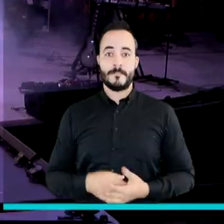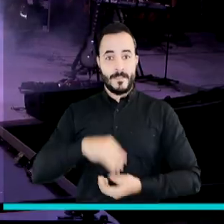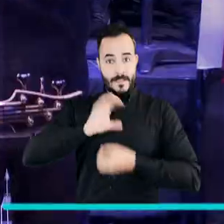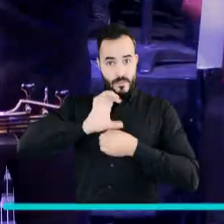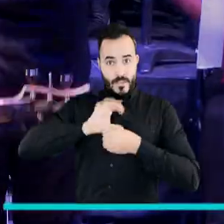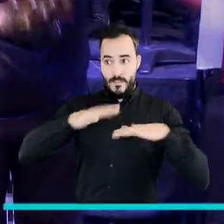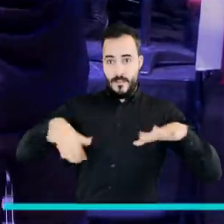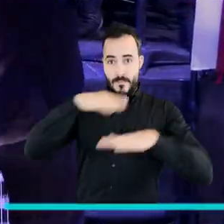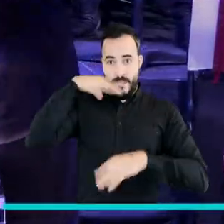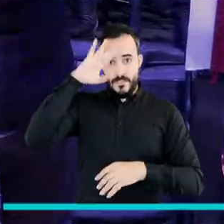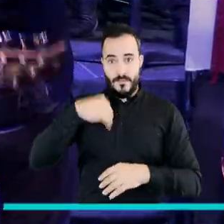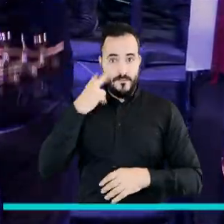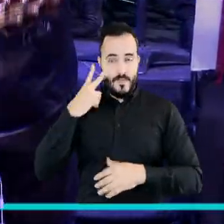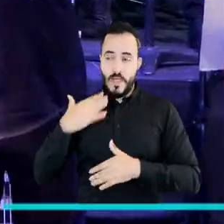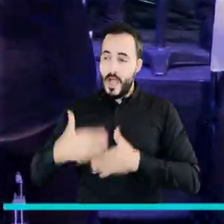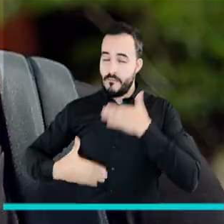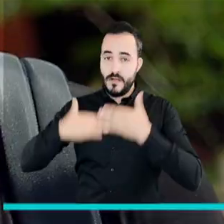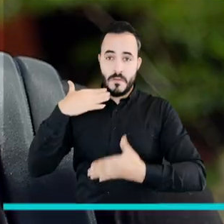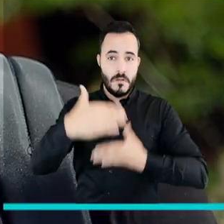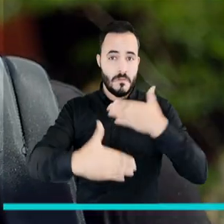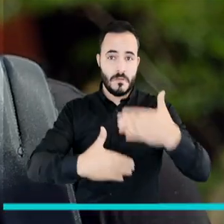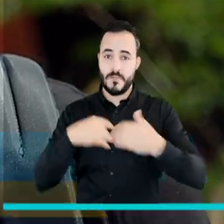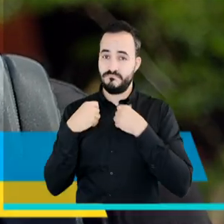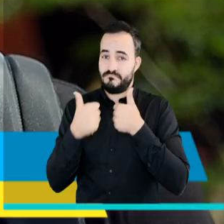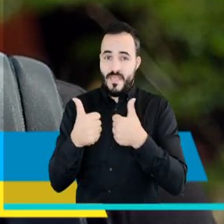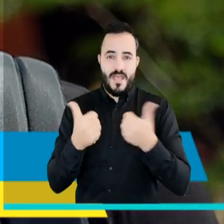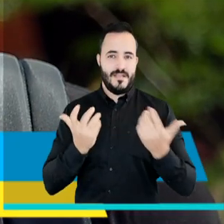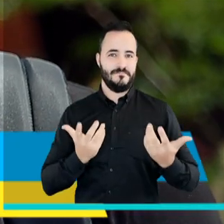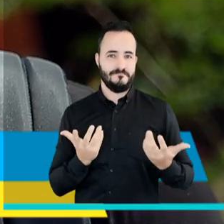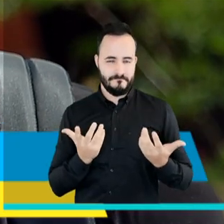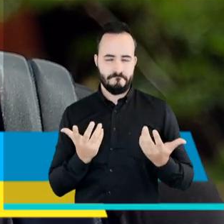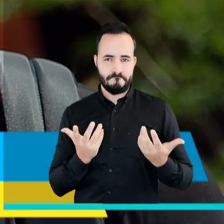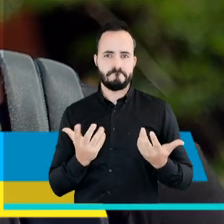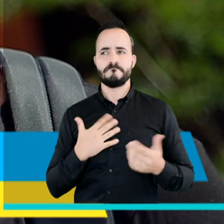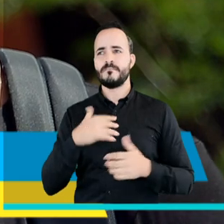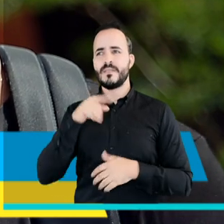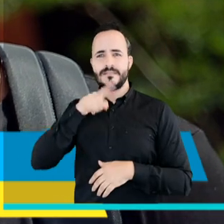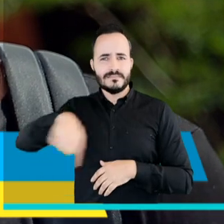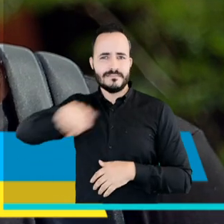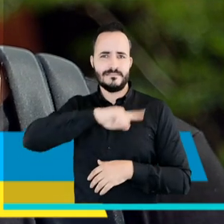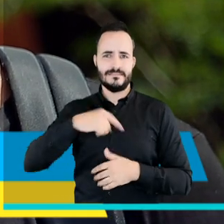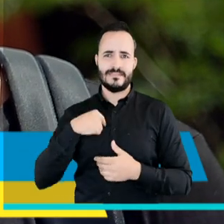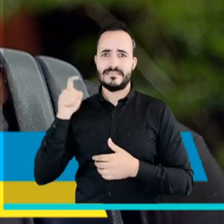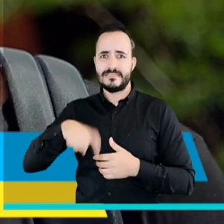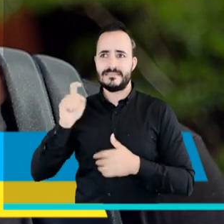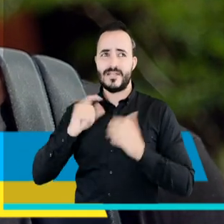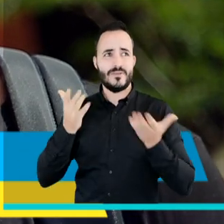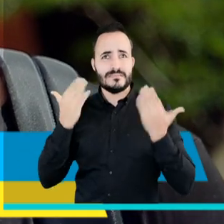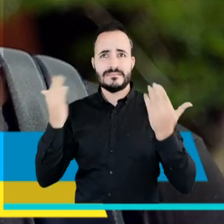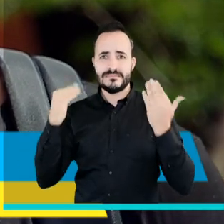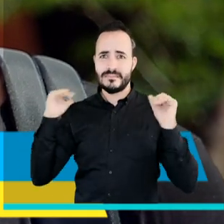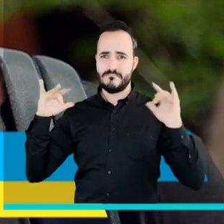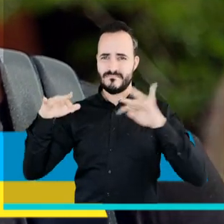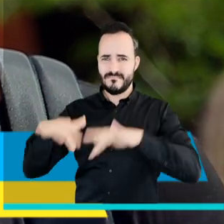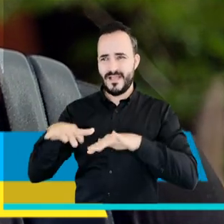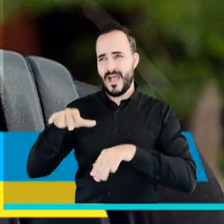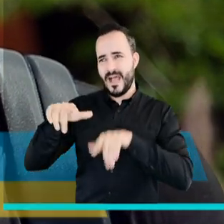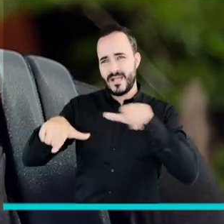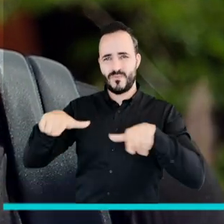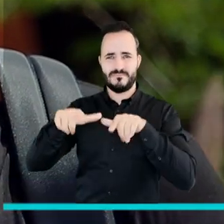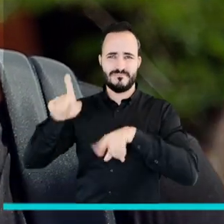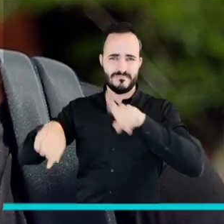No es para la ciudad viene muy bien porque eso ayuda para los